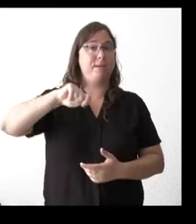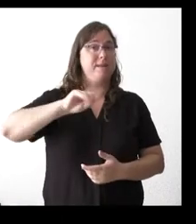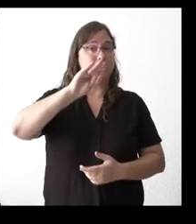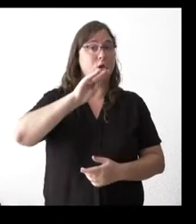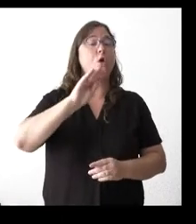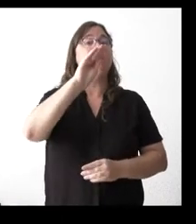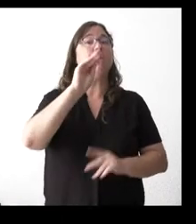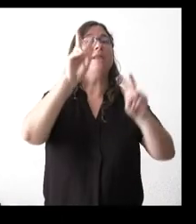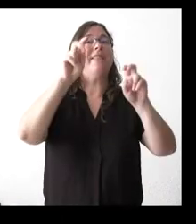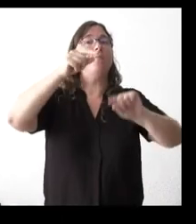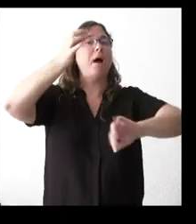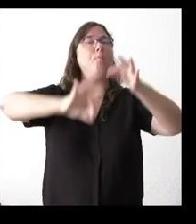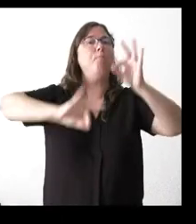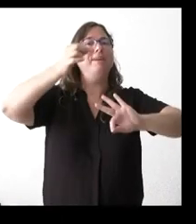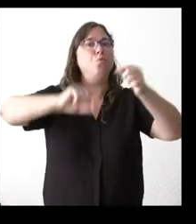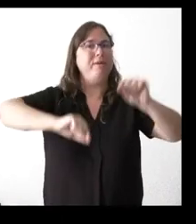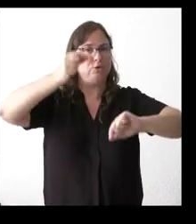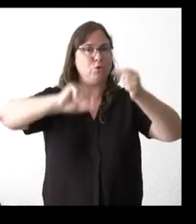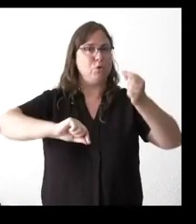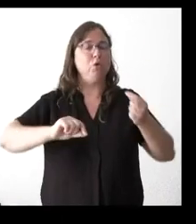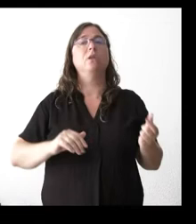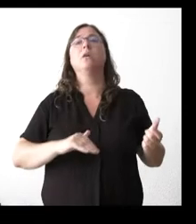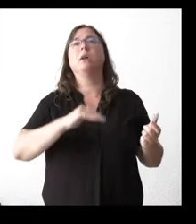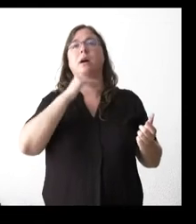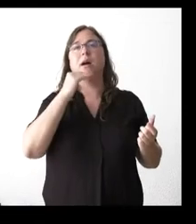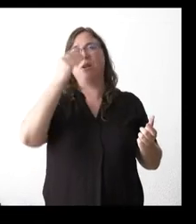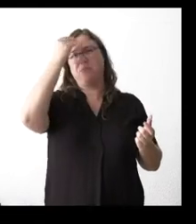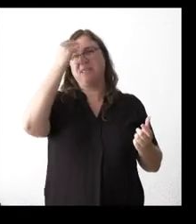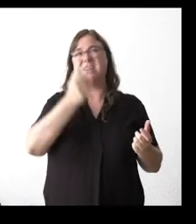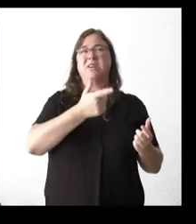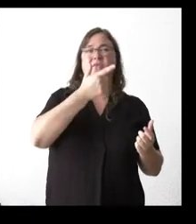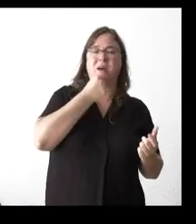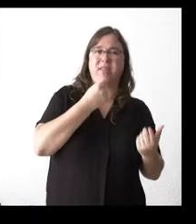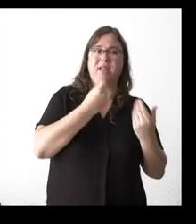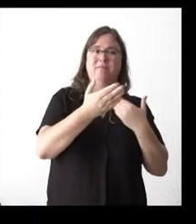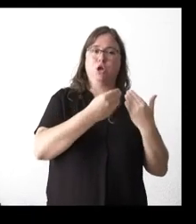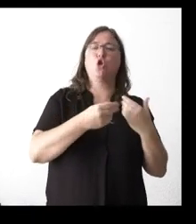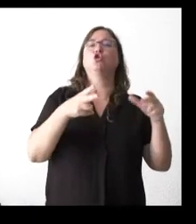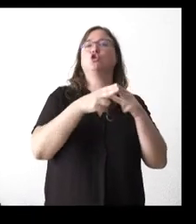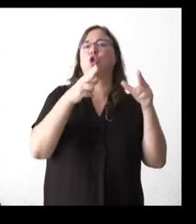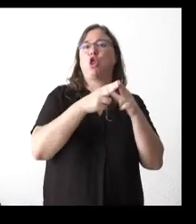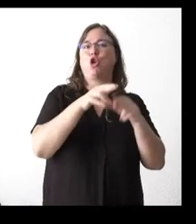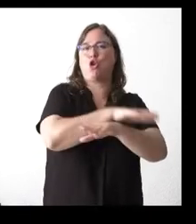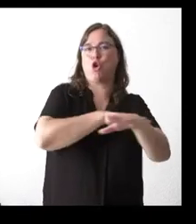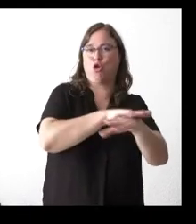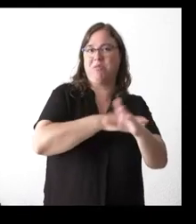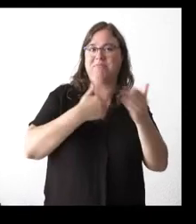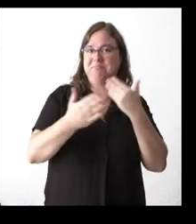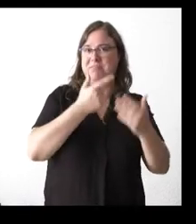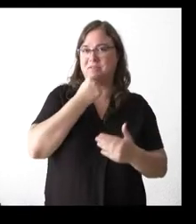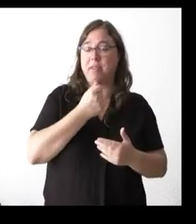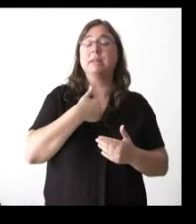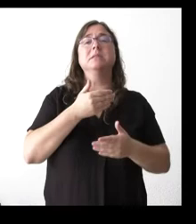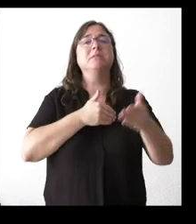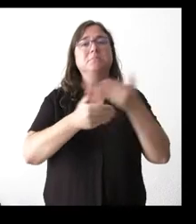presupuestos. No sé si cree que va a ser fácil un entendimiento entre los otros de Gobierno. Si tienen ya prevista una fecha para la presentación de